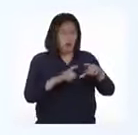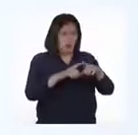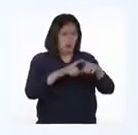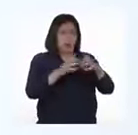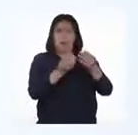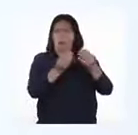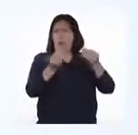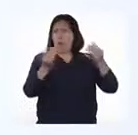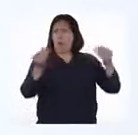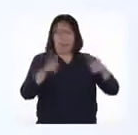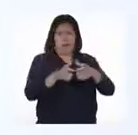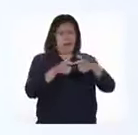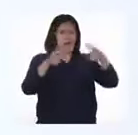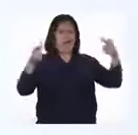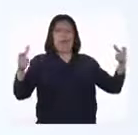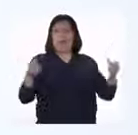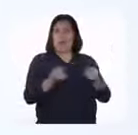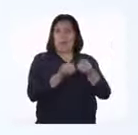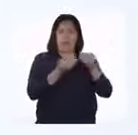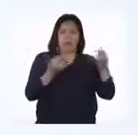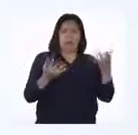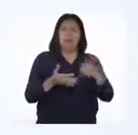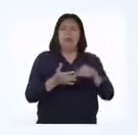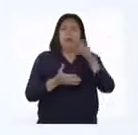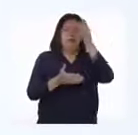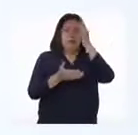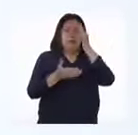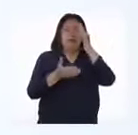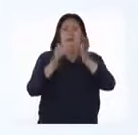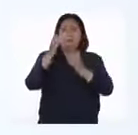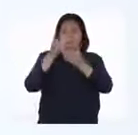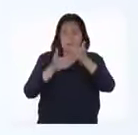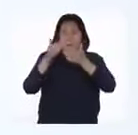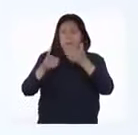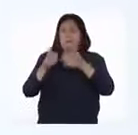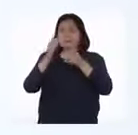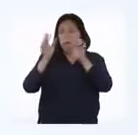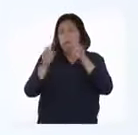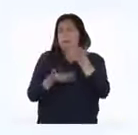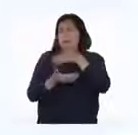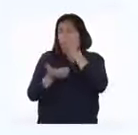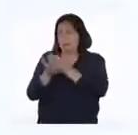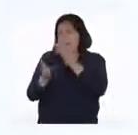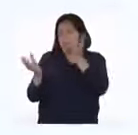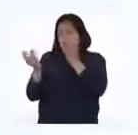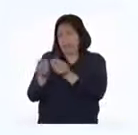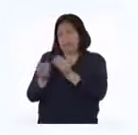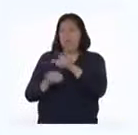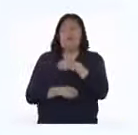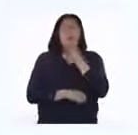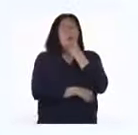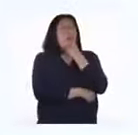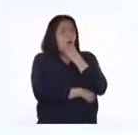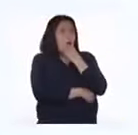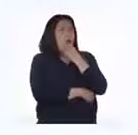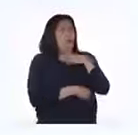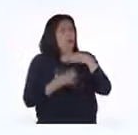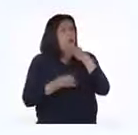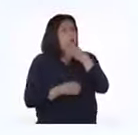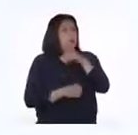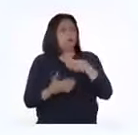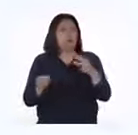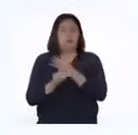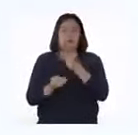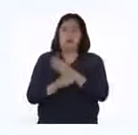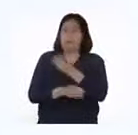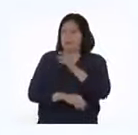muy grande, intenta dividirlo en problemas más pequeños. ¡Guau! Cada vez me parece más interesante la